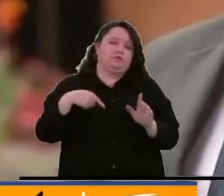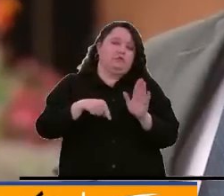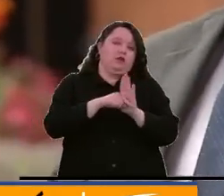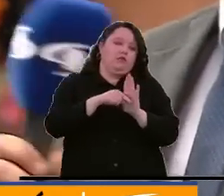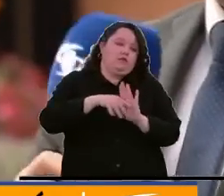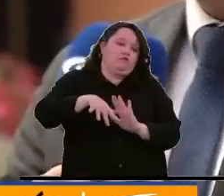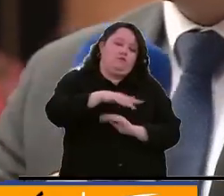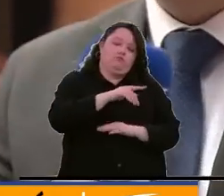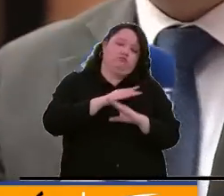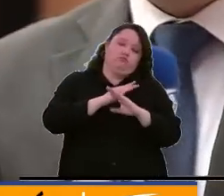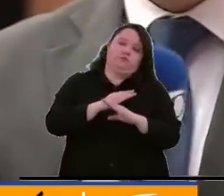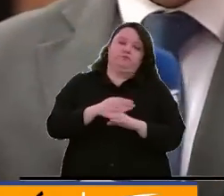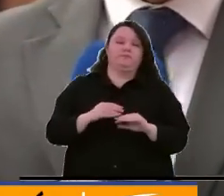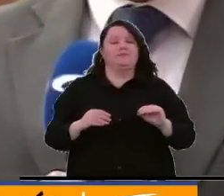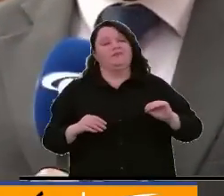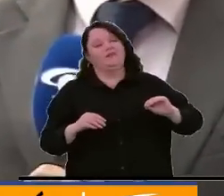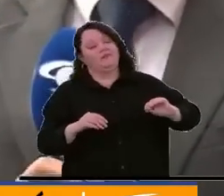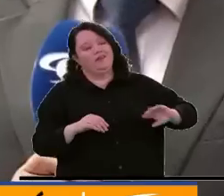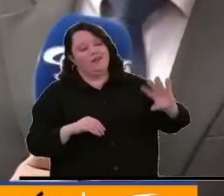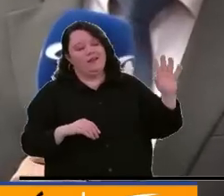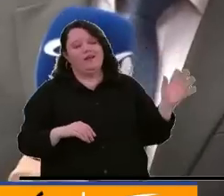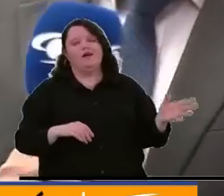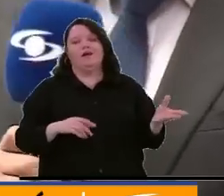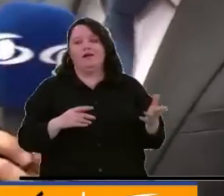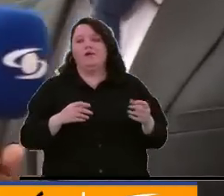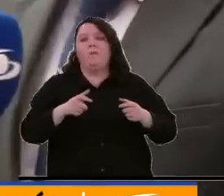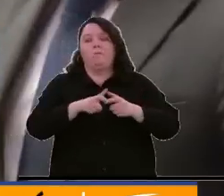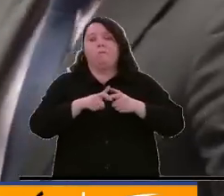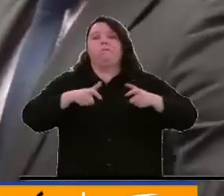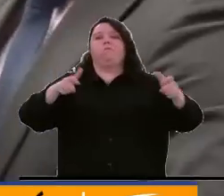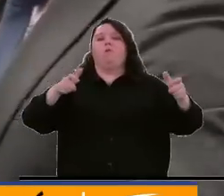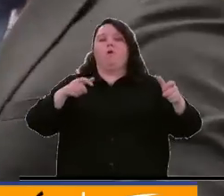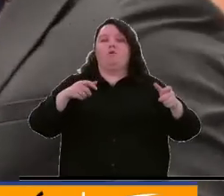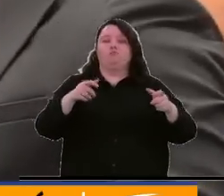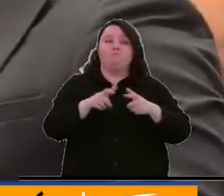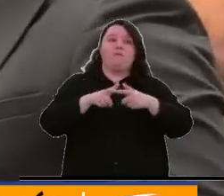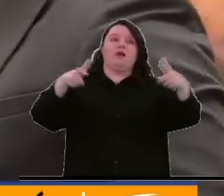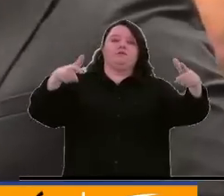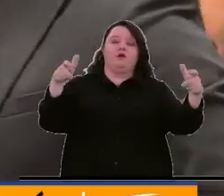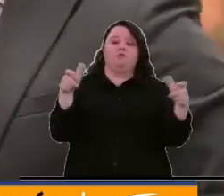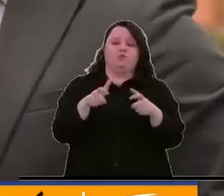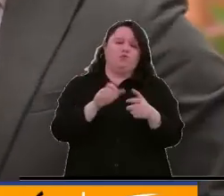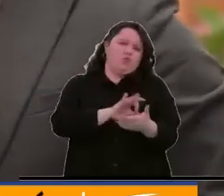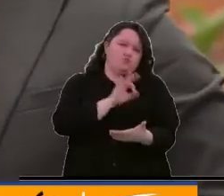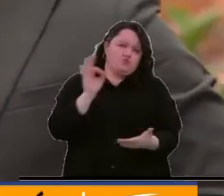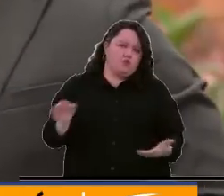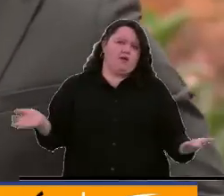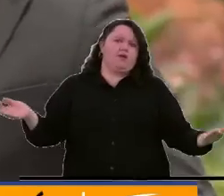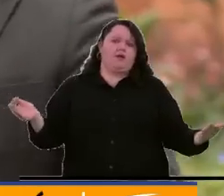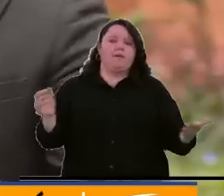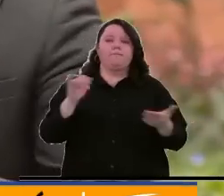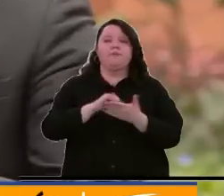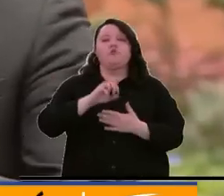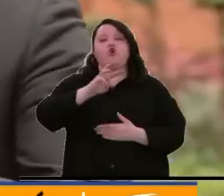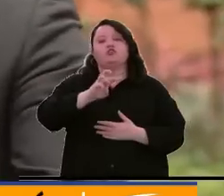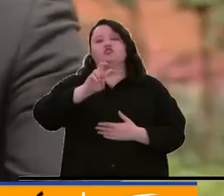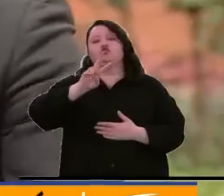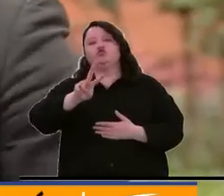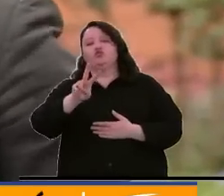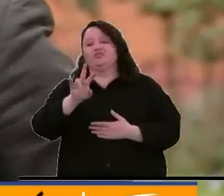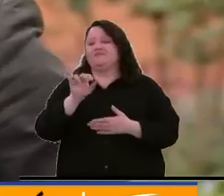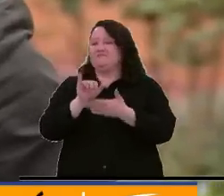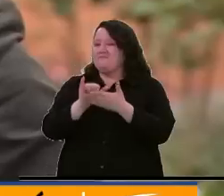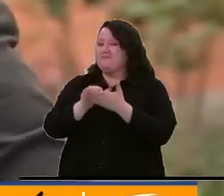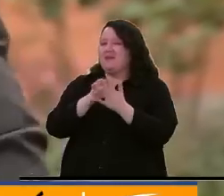población. Claro, y es que de todas formas, independiente de que sean muchos o pocos, no debería pasar esto nunca, ¿cierto? Y ya son 82 casos, repetimos,